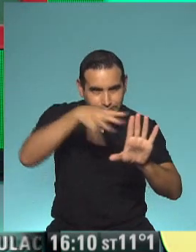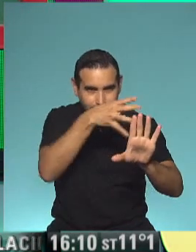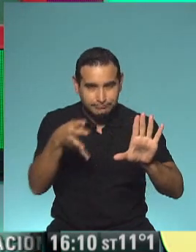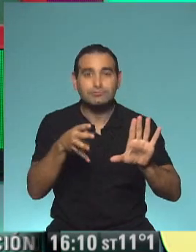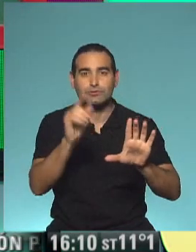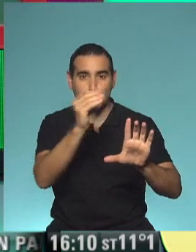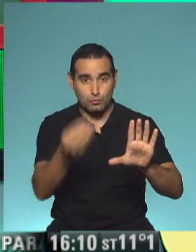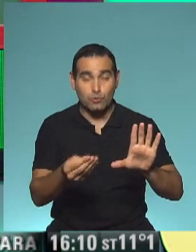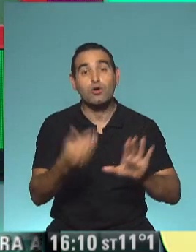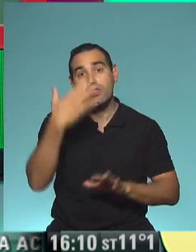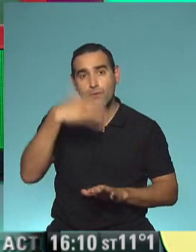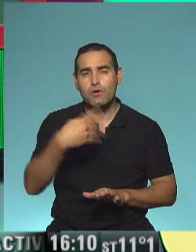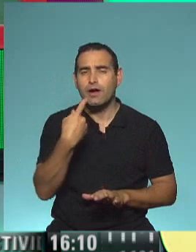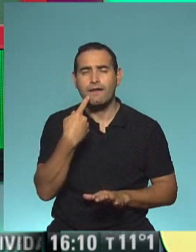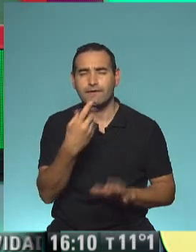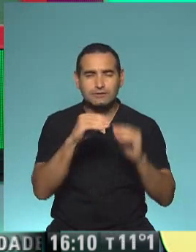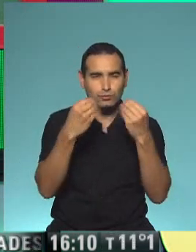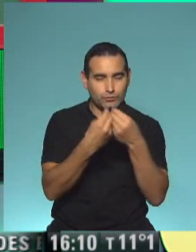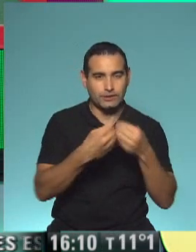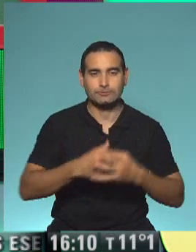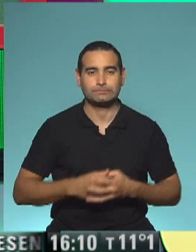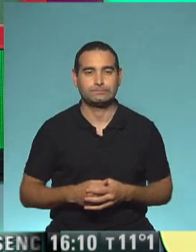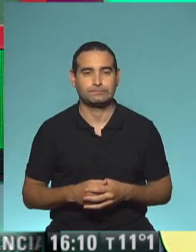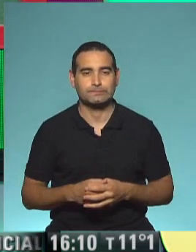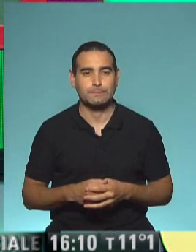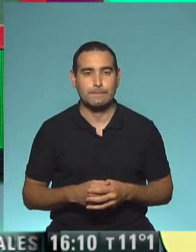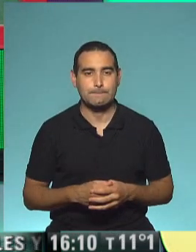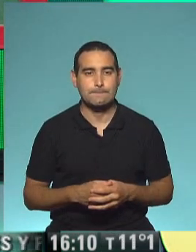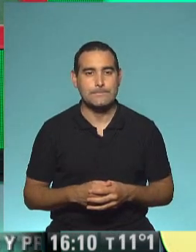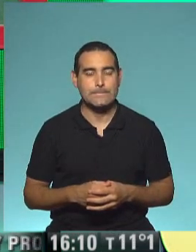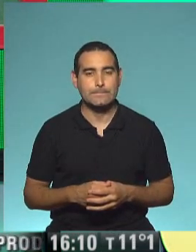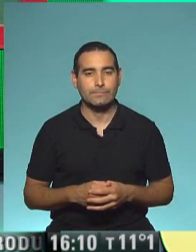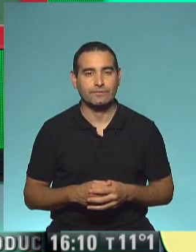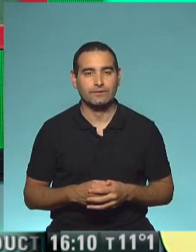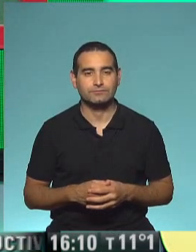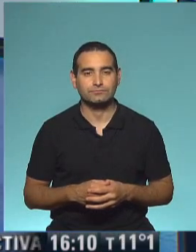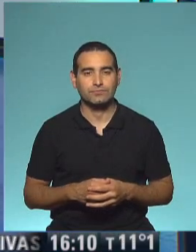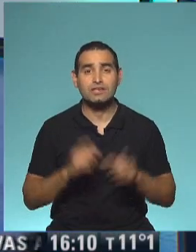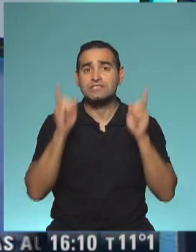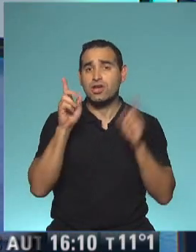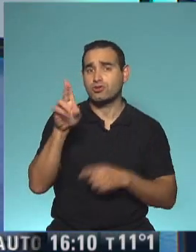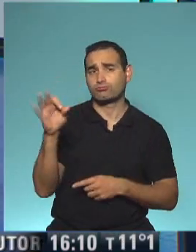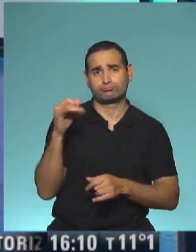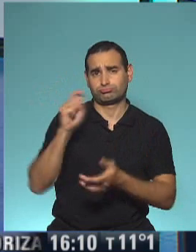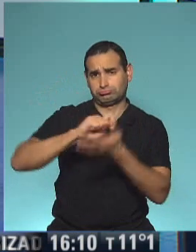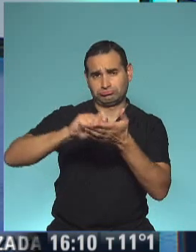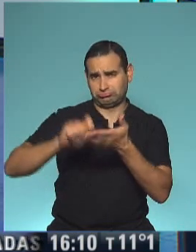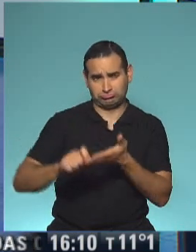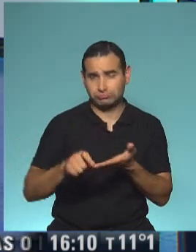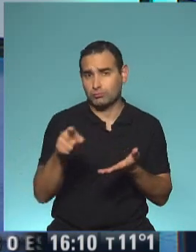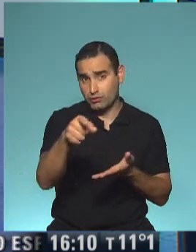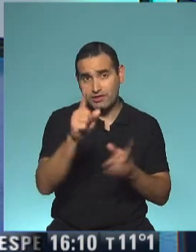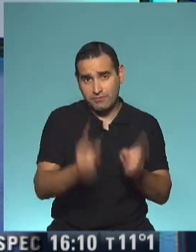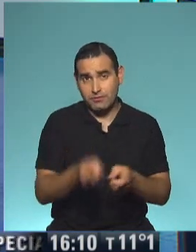qué respuesta dan, ¿no? A estos cálculos. Yo voy a poner este cálculo primero. La señora sigue anotando cálculos. Ustedes pueden ir haciendo este